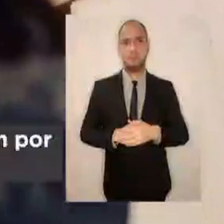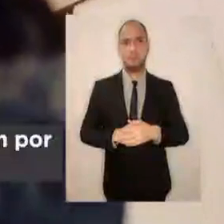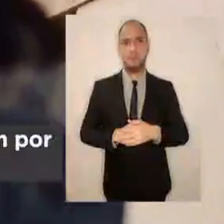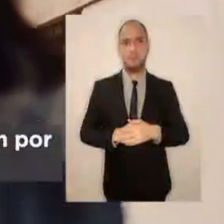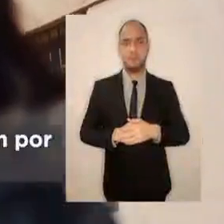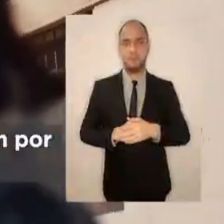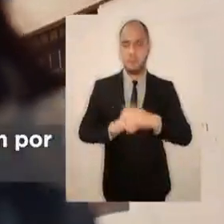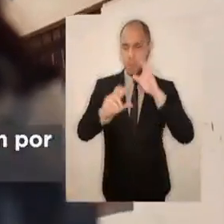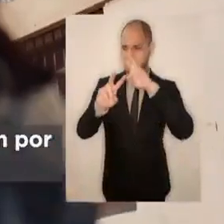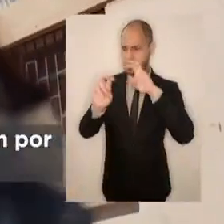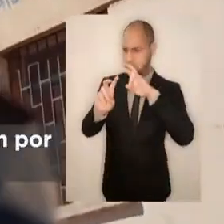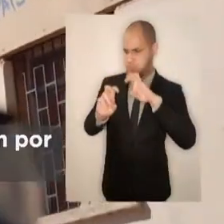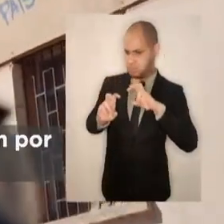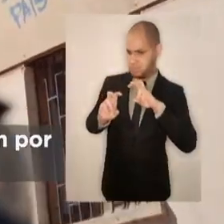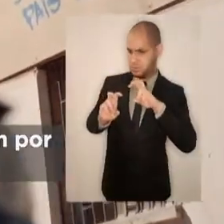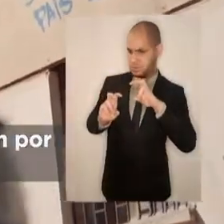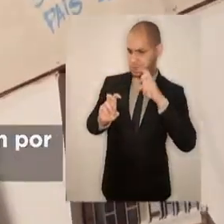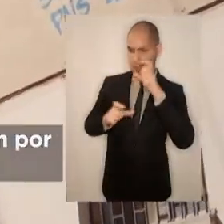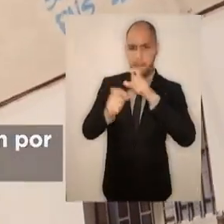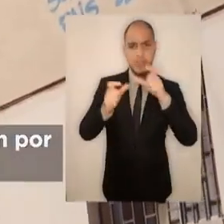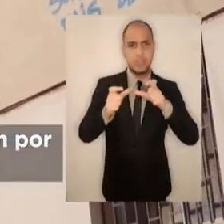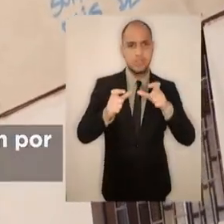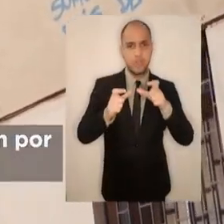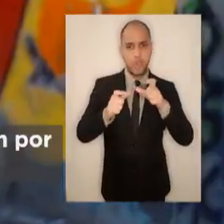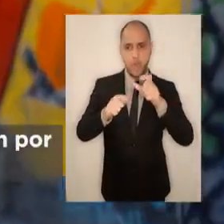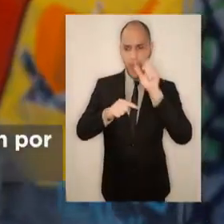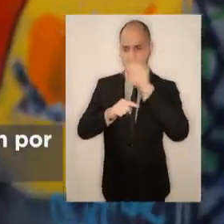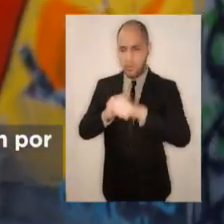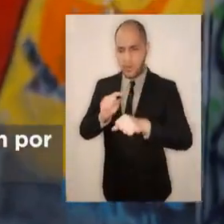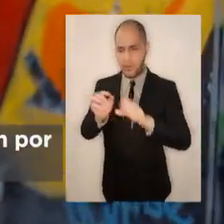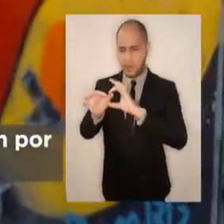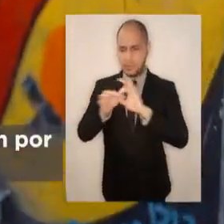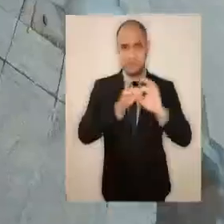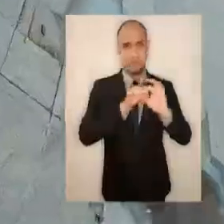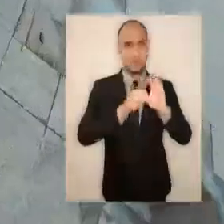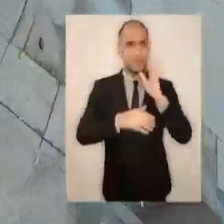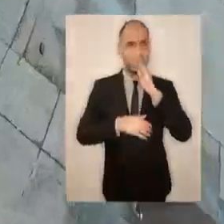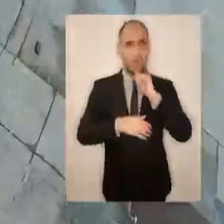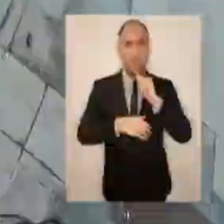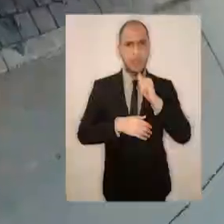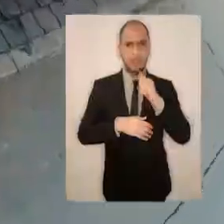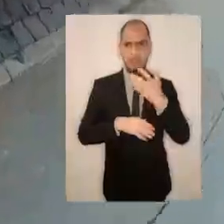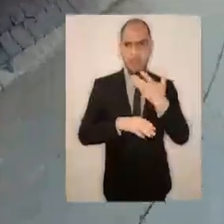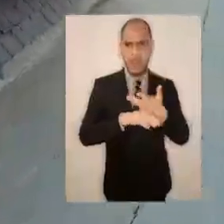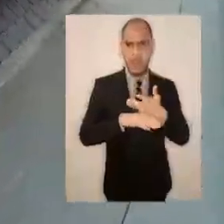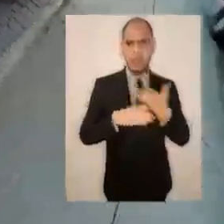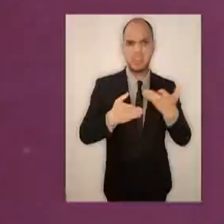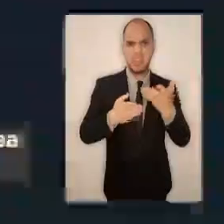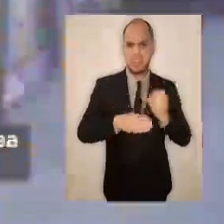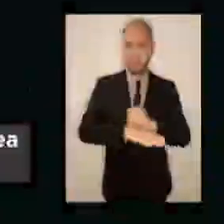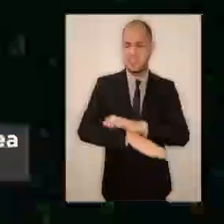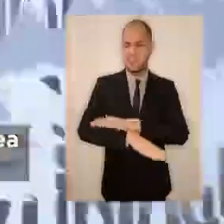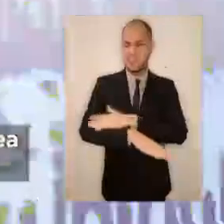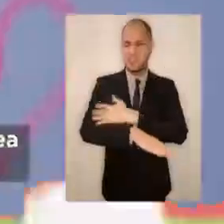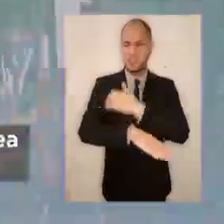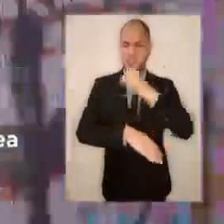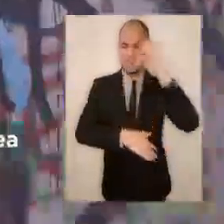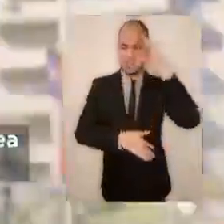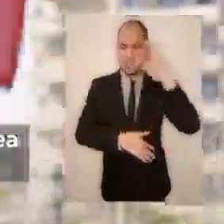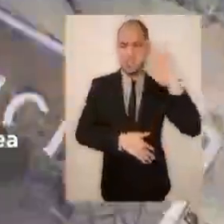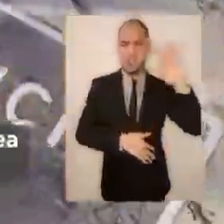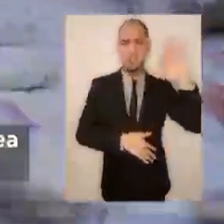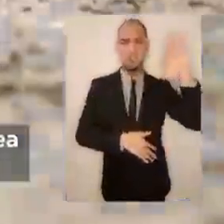Y si analiza objetivamente, las personas que están por el apruebo no tienen una razón. Lo que tienen es una emoción, una ilusión